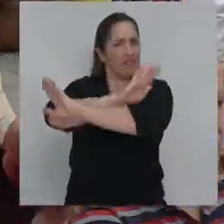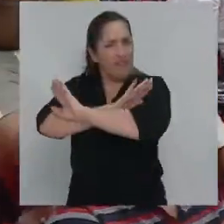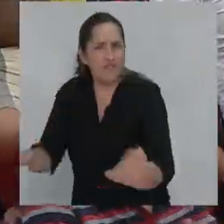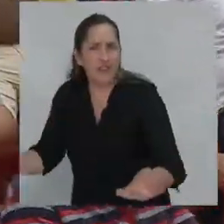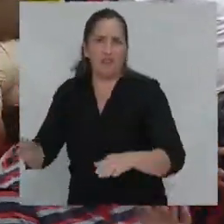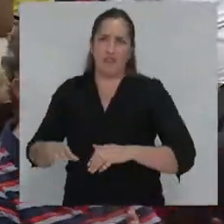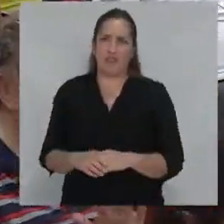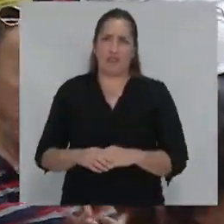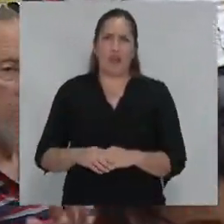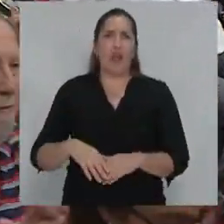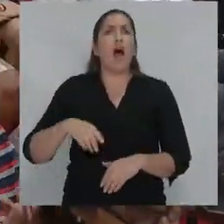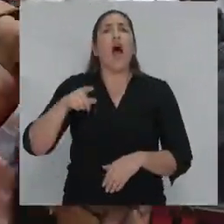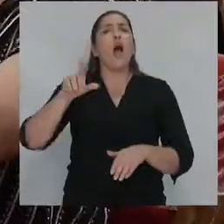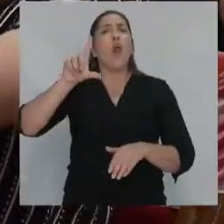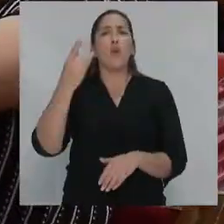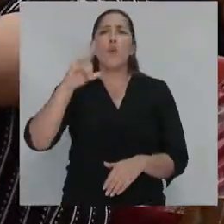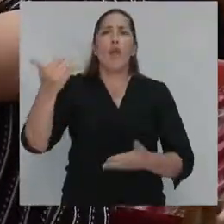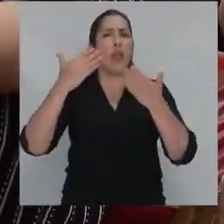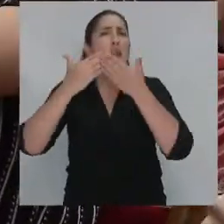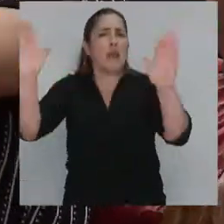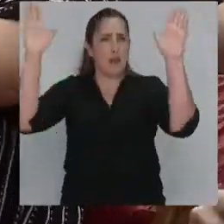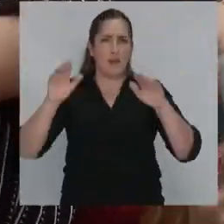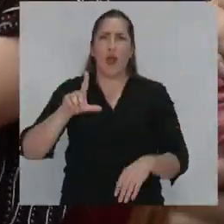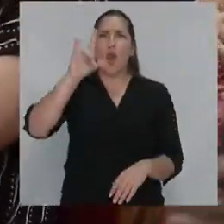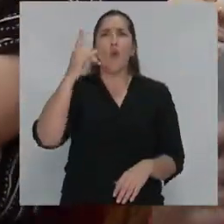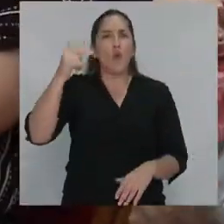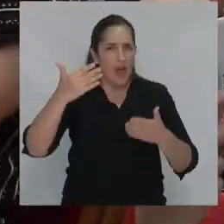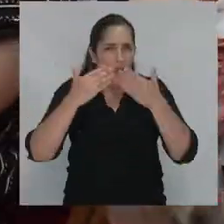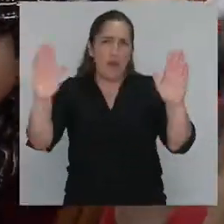luna libre luna libre